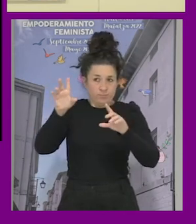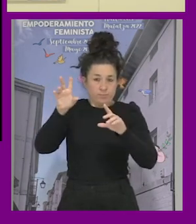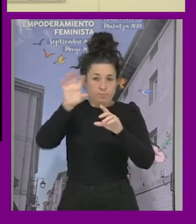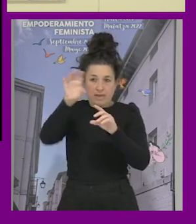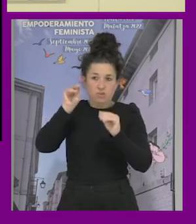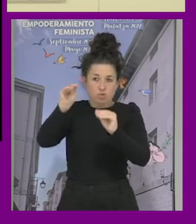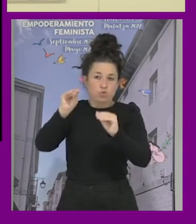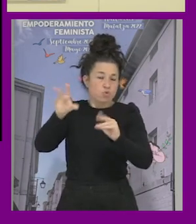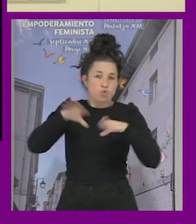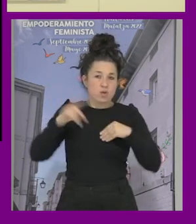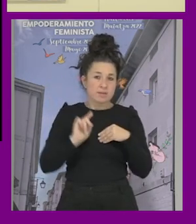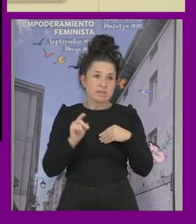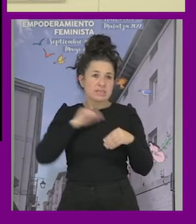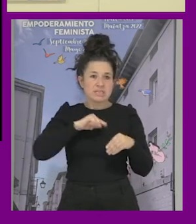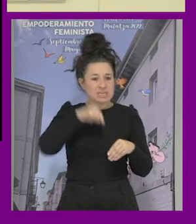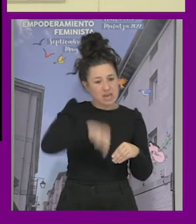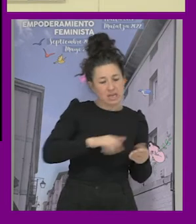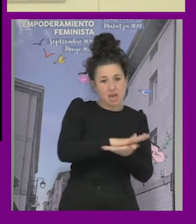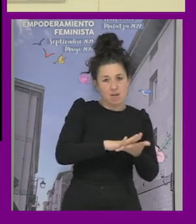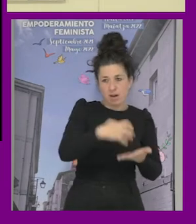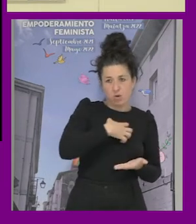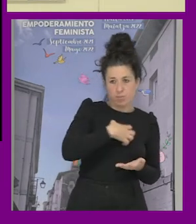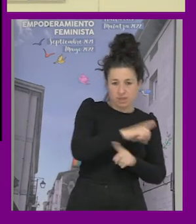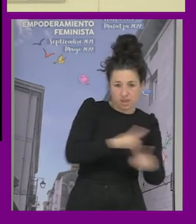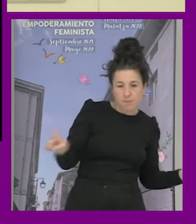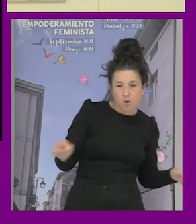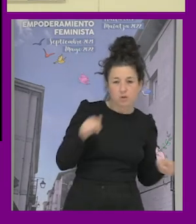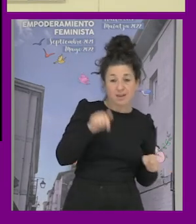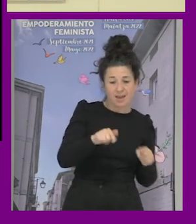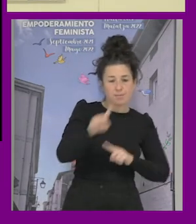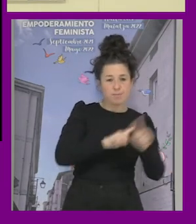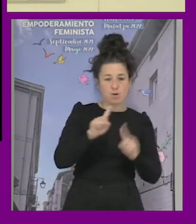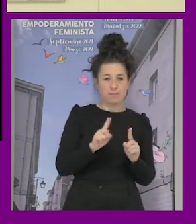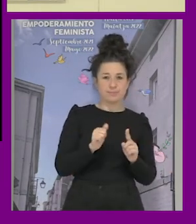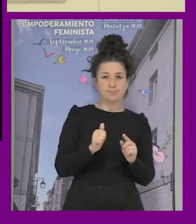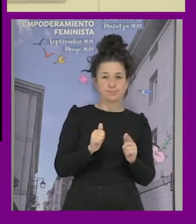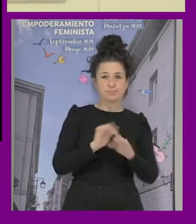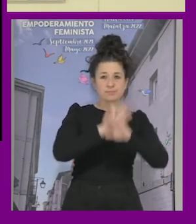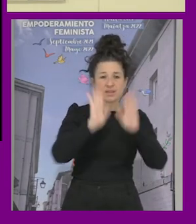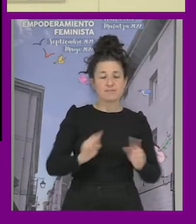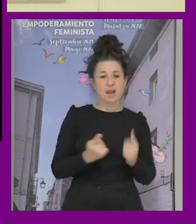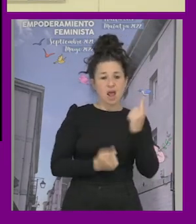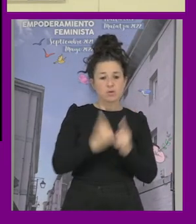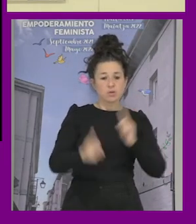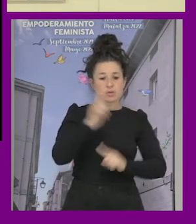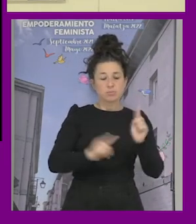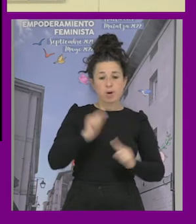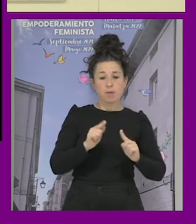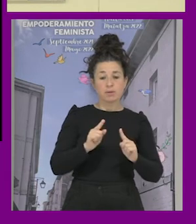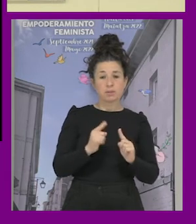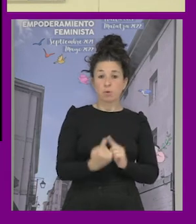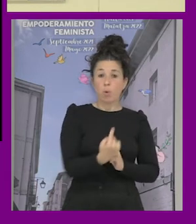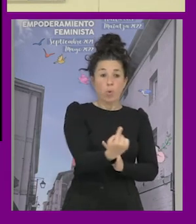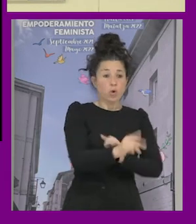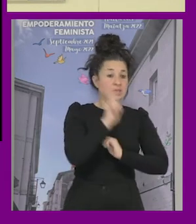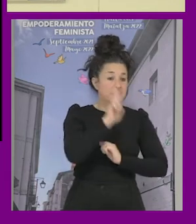sienten que puedan hablarlo aquí ¿no? por tanto como tenemos ese problema las problemáticas quedan simplificadas y no